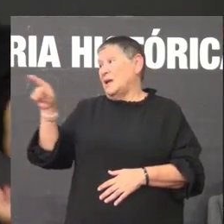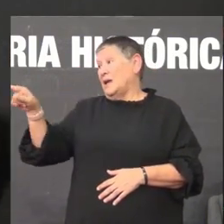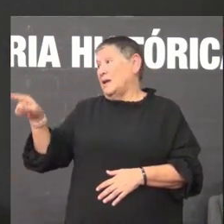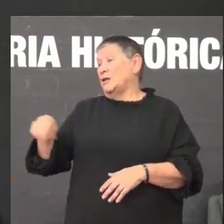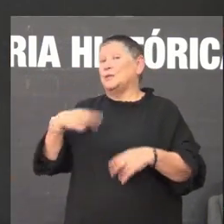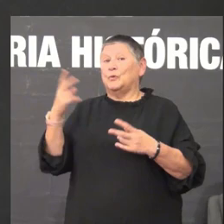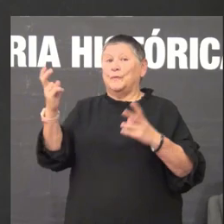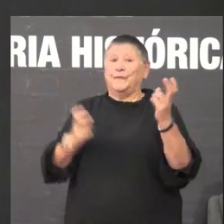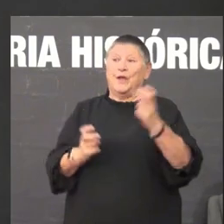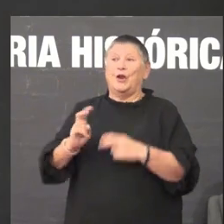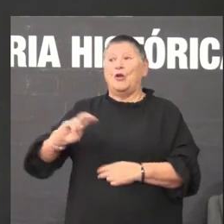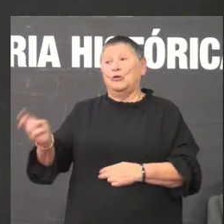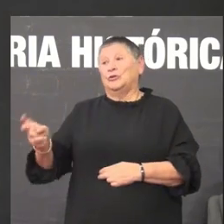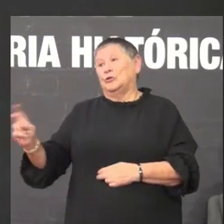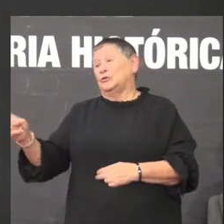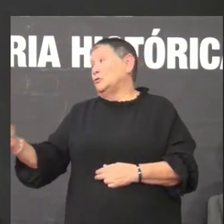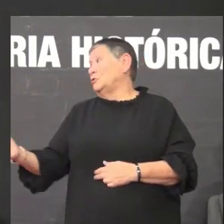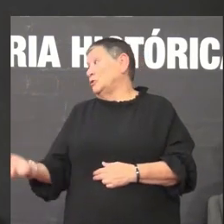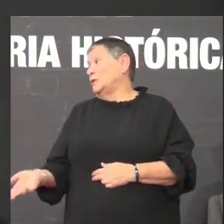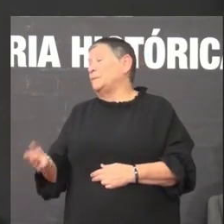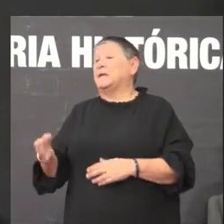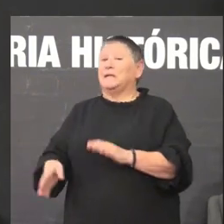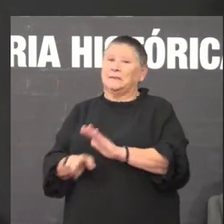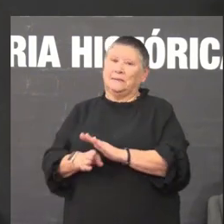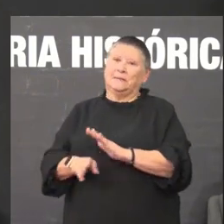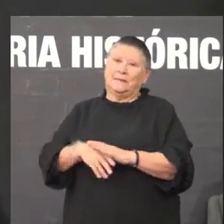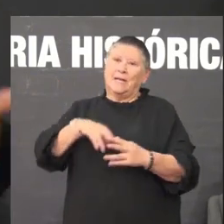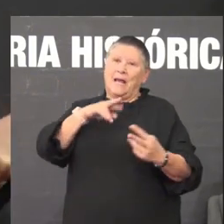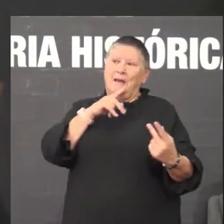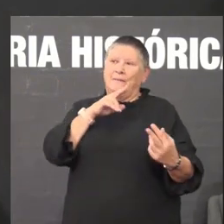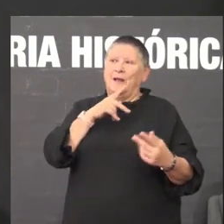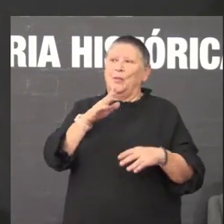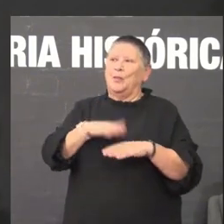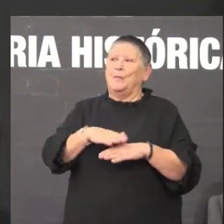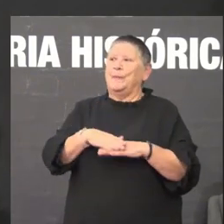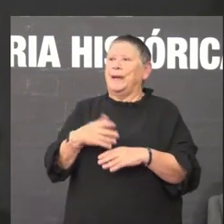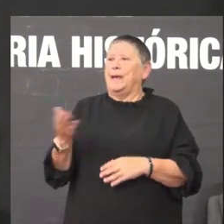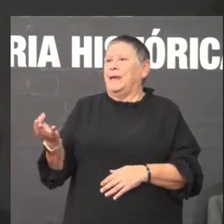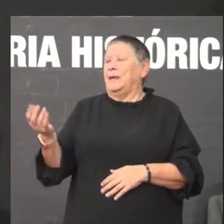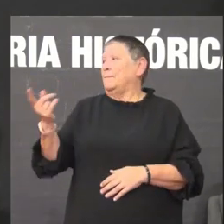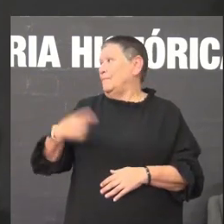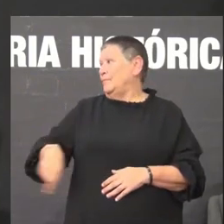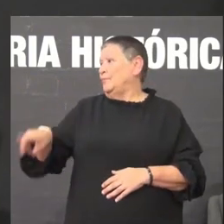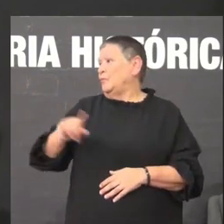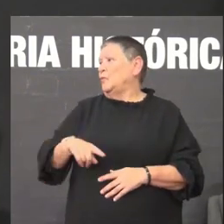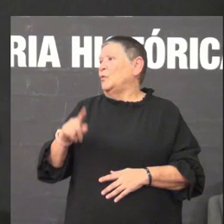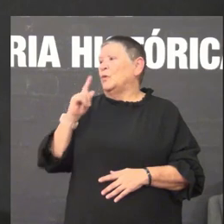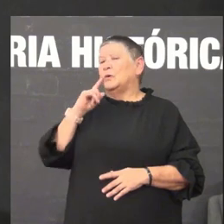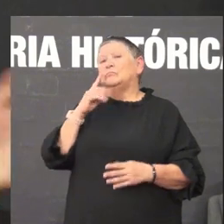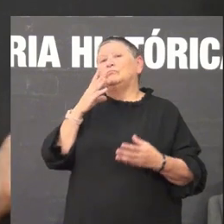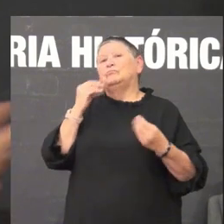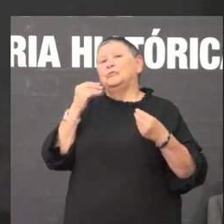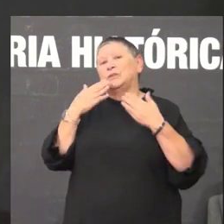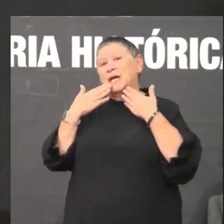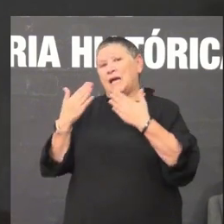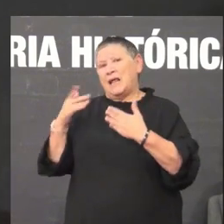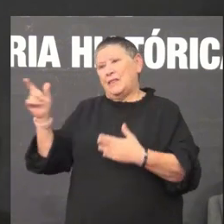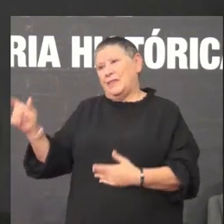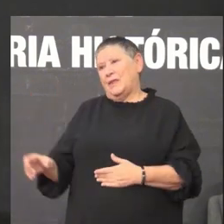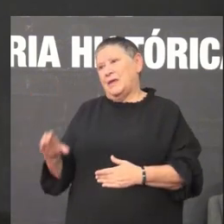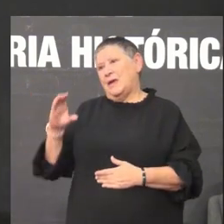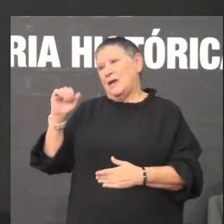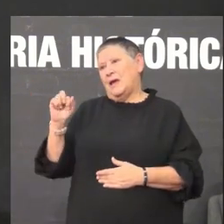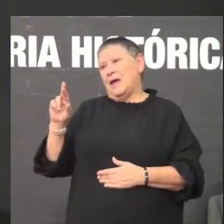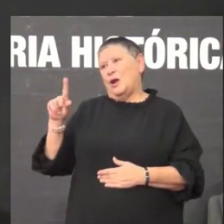veñan outros para seguir falando pero polo menos que se estemos aquí é xa todo un triunfo gracias Carlos gracias vos